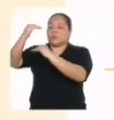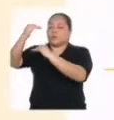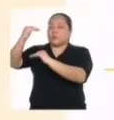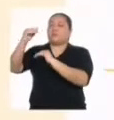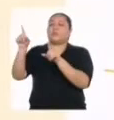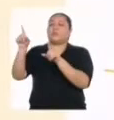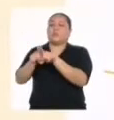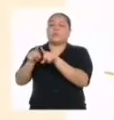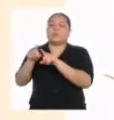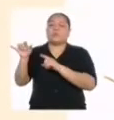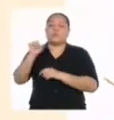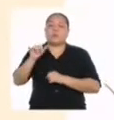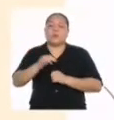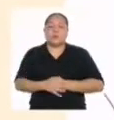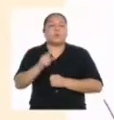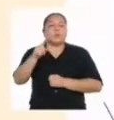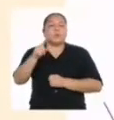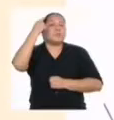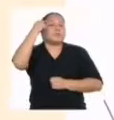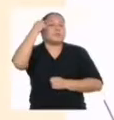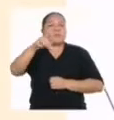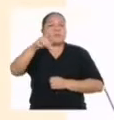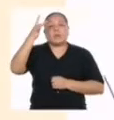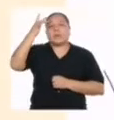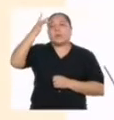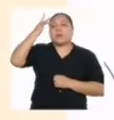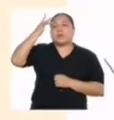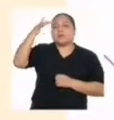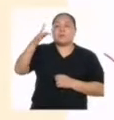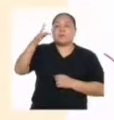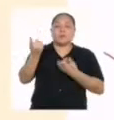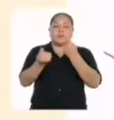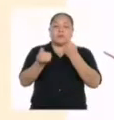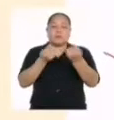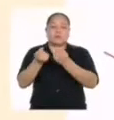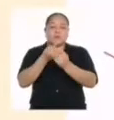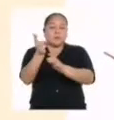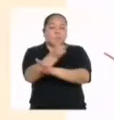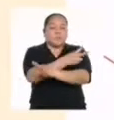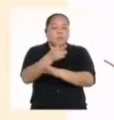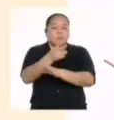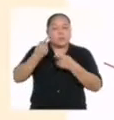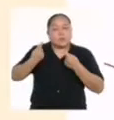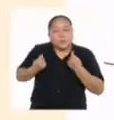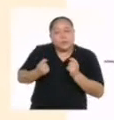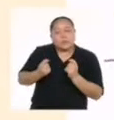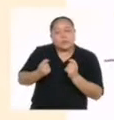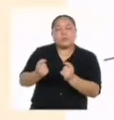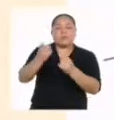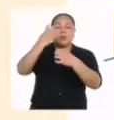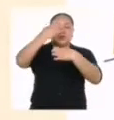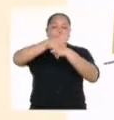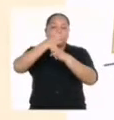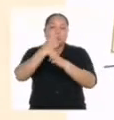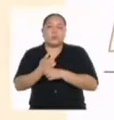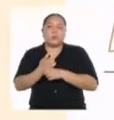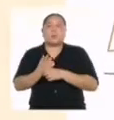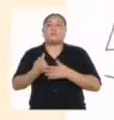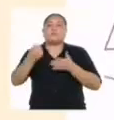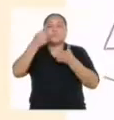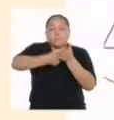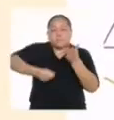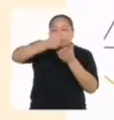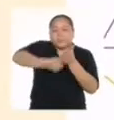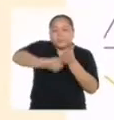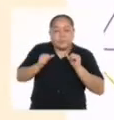¿Qué les parece esto? Inteligencia para dominar los versos que me esmero en crear. Perseverancia